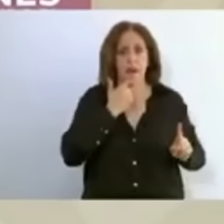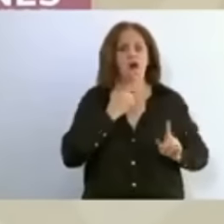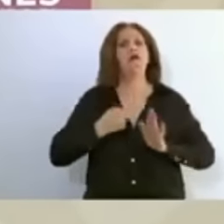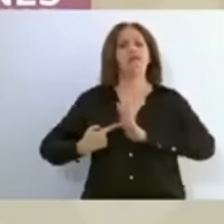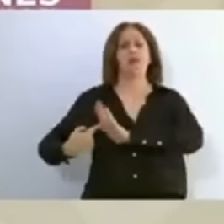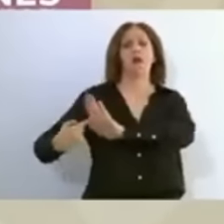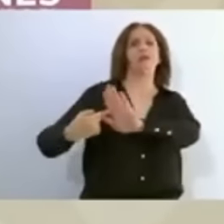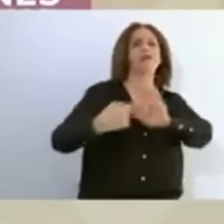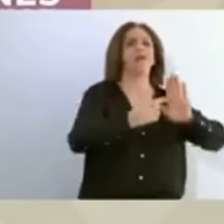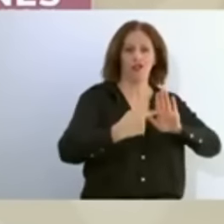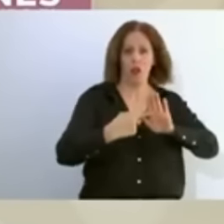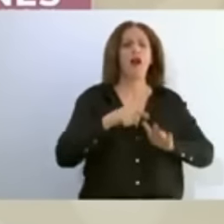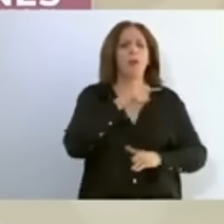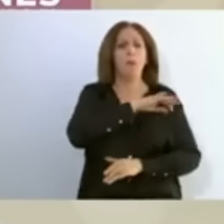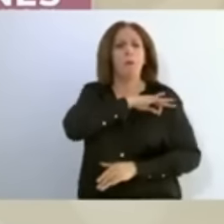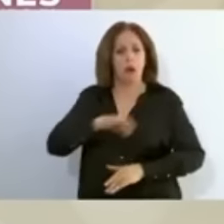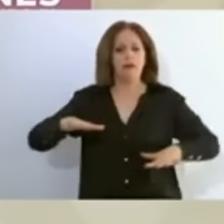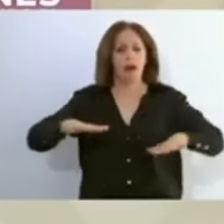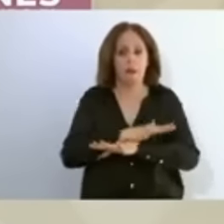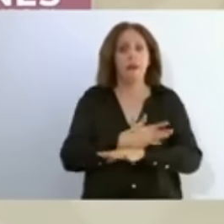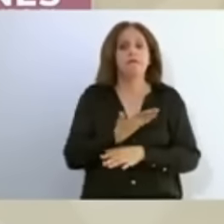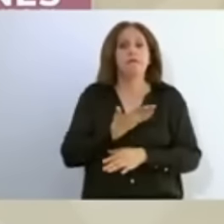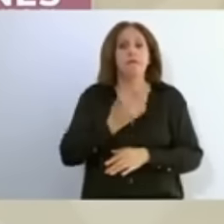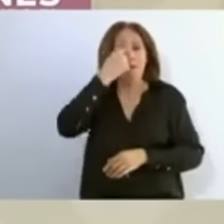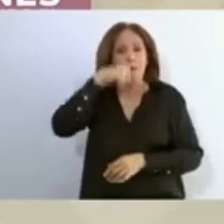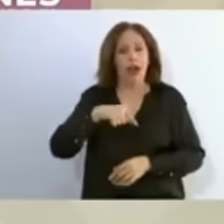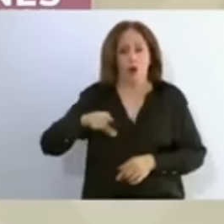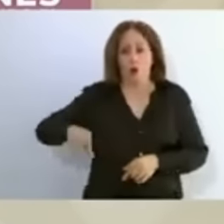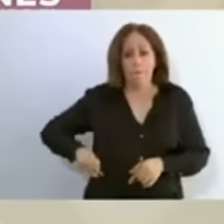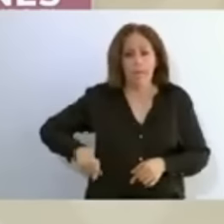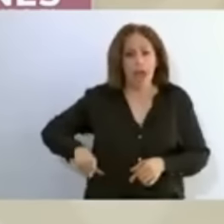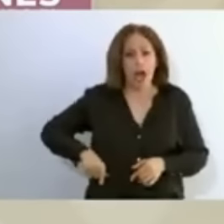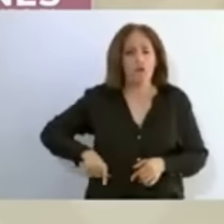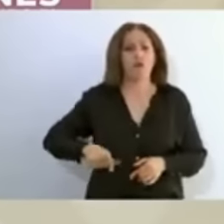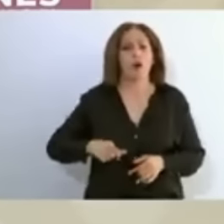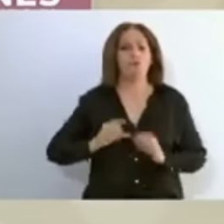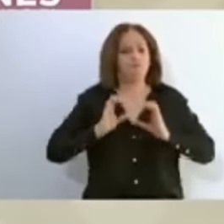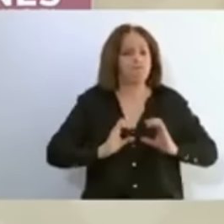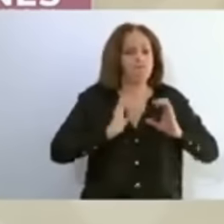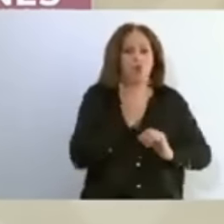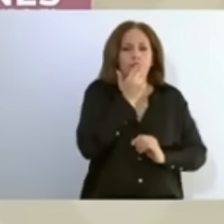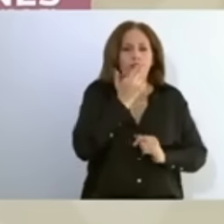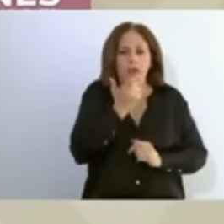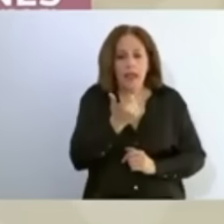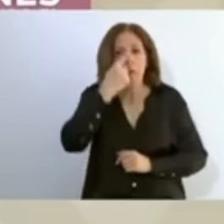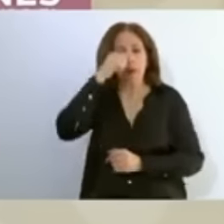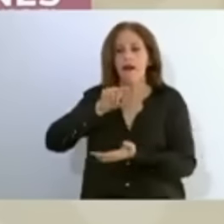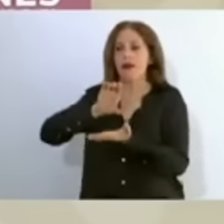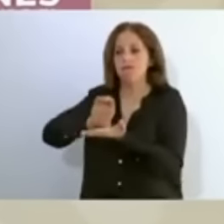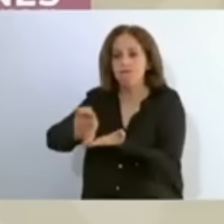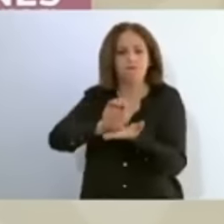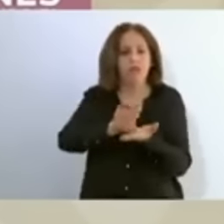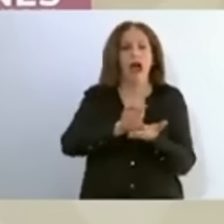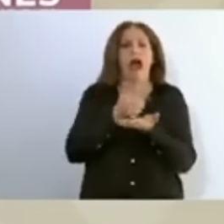gobierno austero podemos hacer grandes cosas por México muchísimas gracias a ustedes que estuvieron